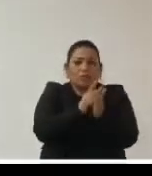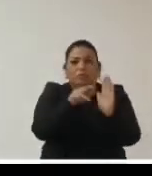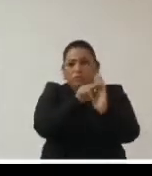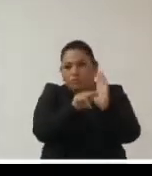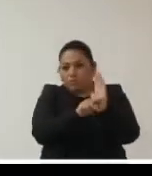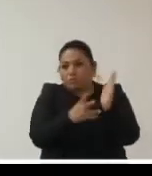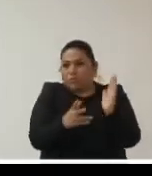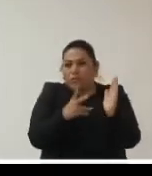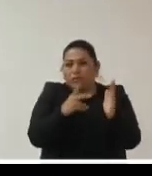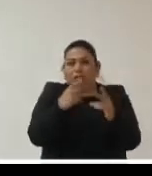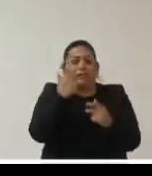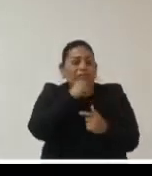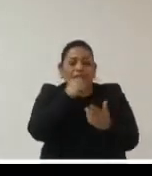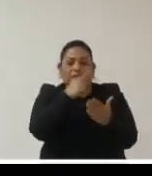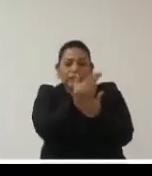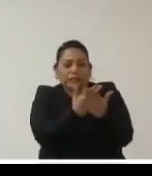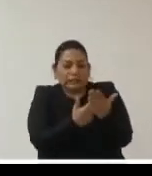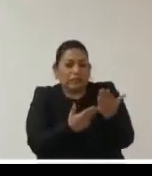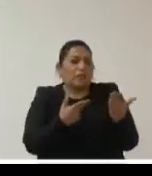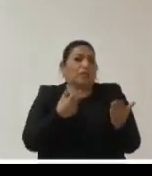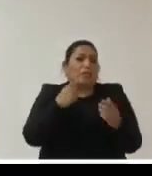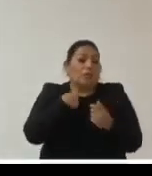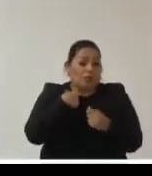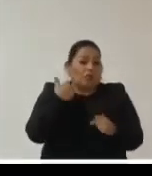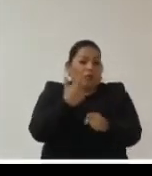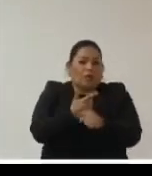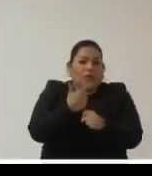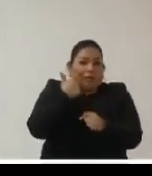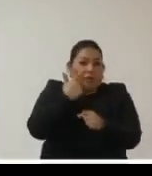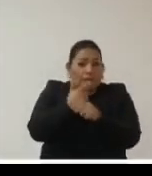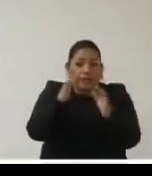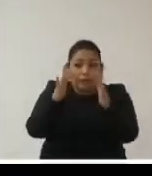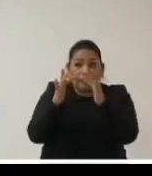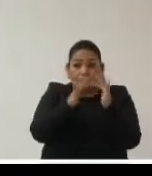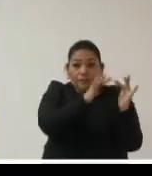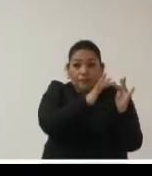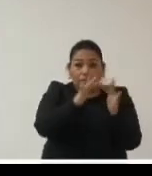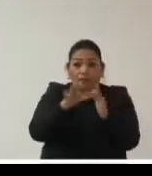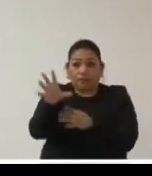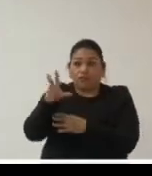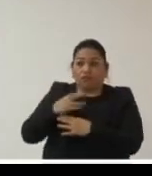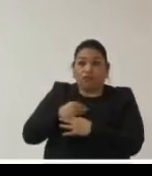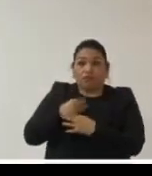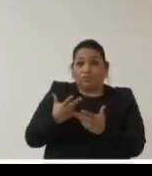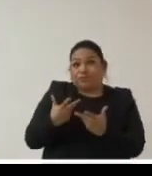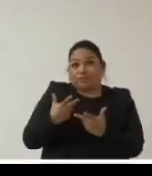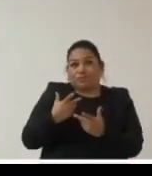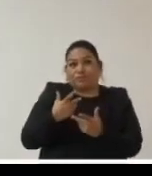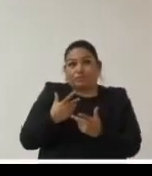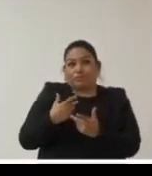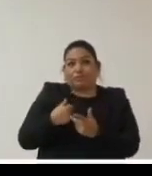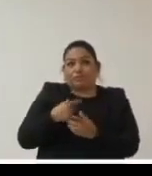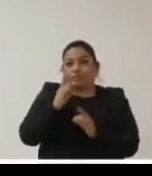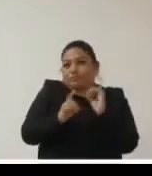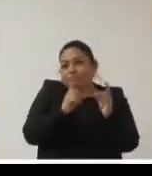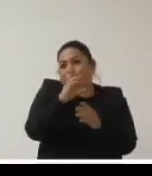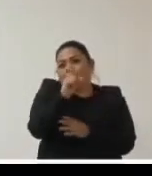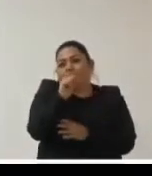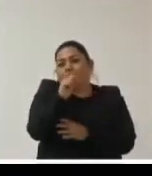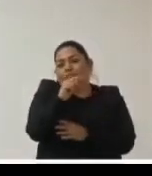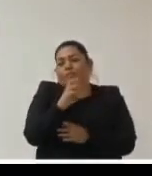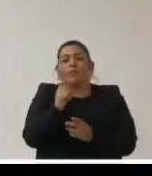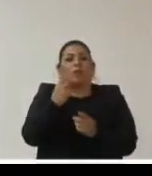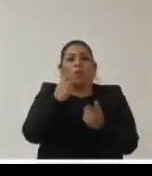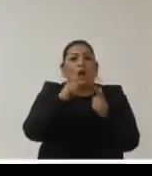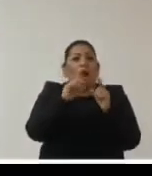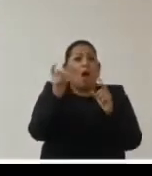aplicarse desde el diseño yo he llegado a ver una app de seguimiento de contactos que decían que como no trataban datos personales cuando